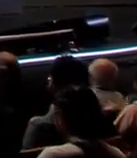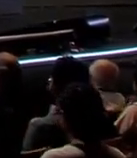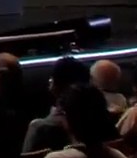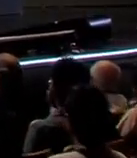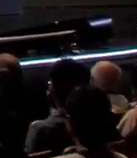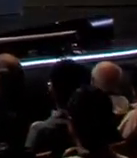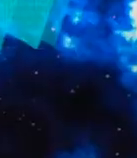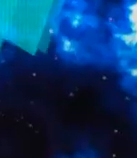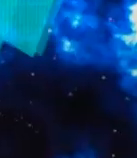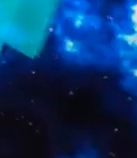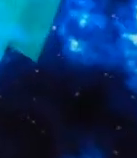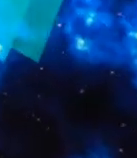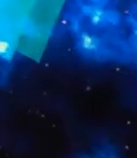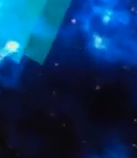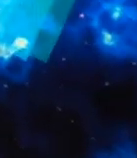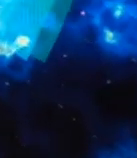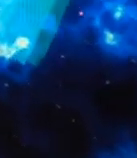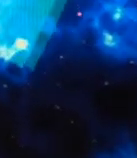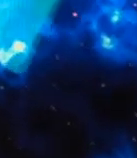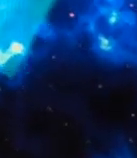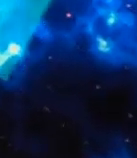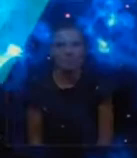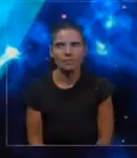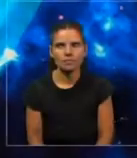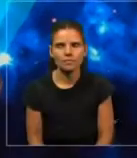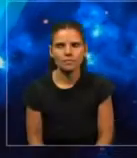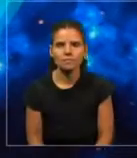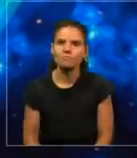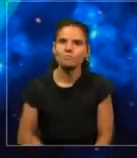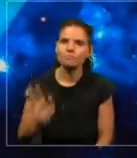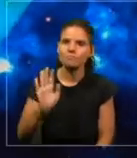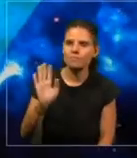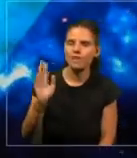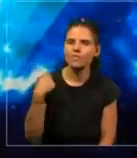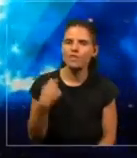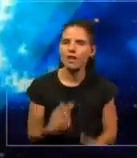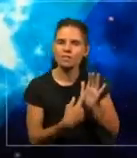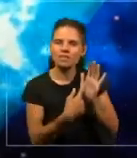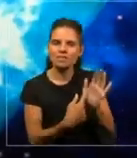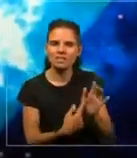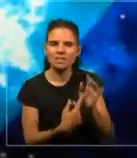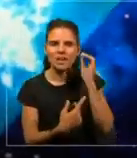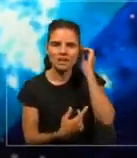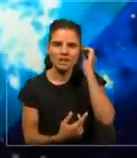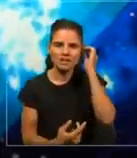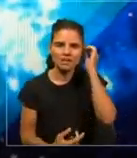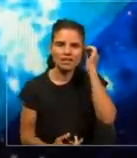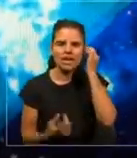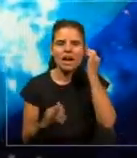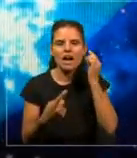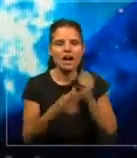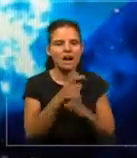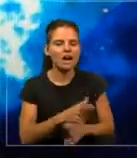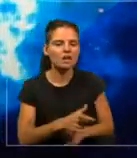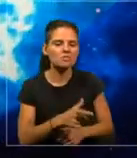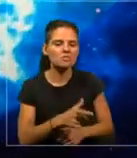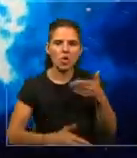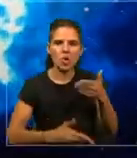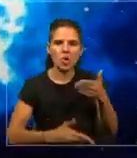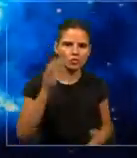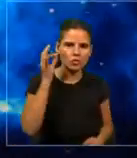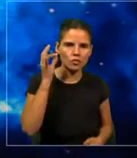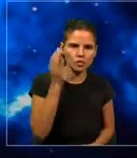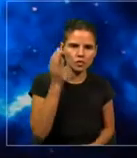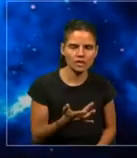Hoy les voy a presentar a Robotica, Robotica de NaniBot. De NaniBot es